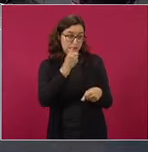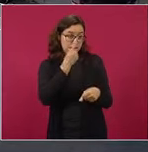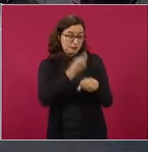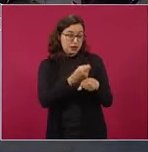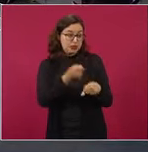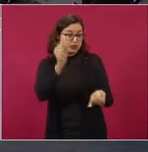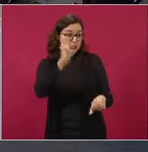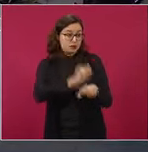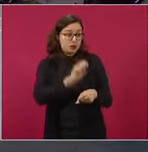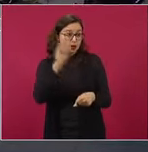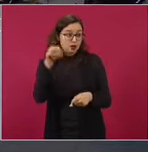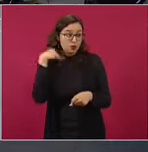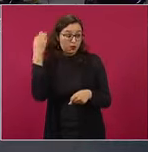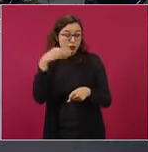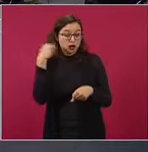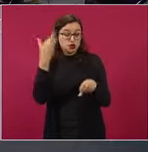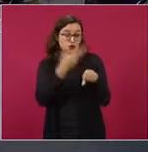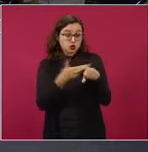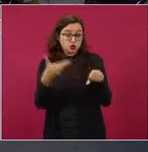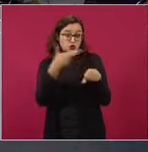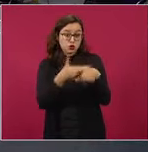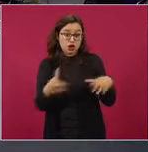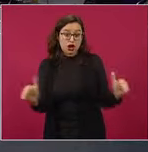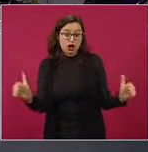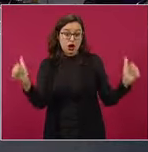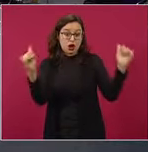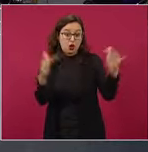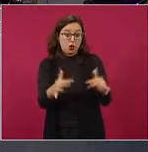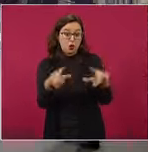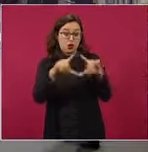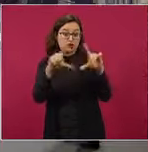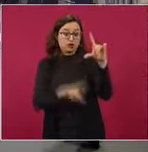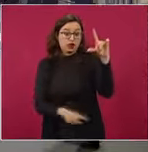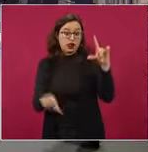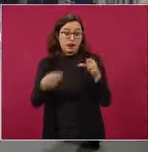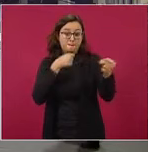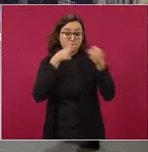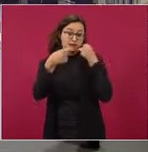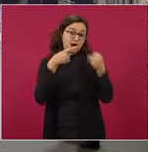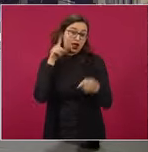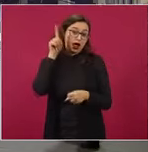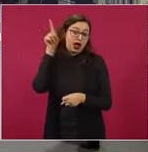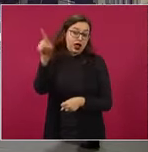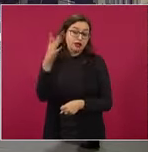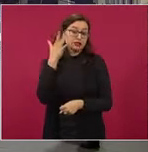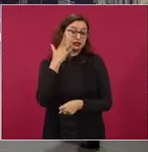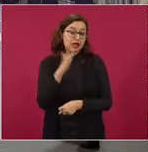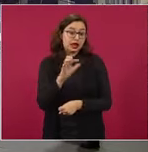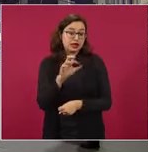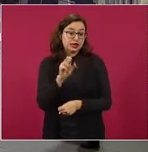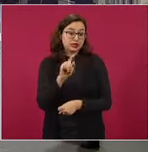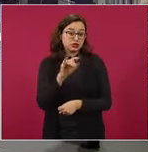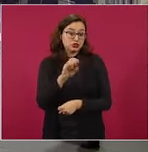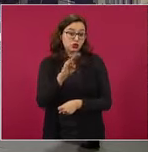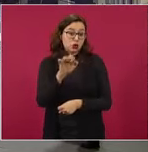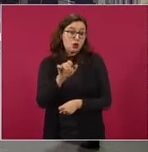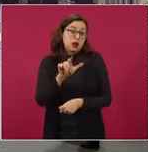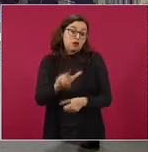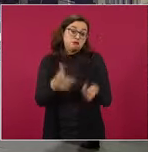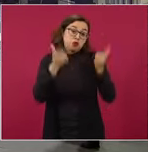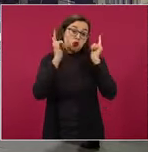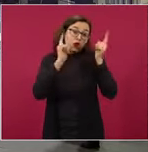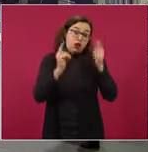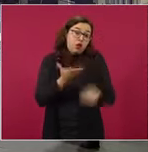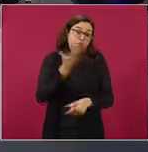gestando, está organizando un encuentro nacional de periodistas en San Cristóbal de las Casas, ojalá ahí pueda estar, esté presente y